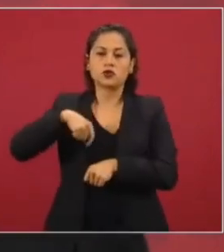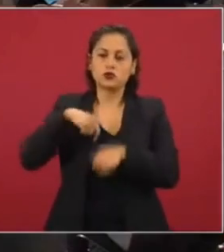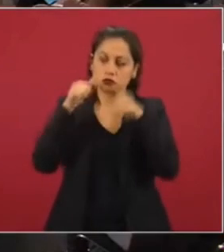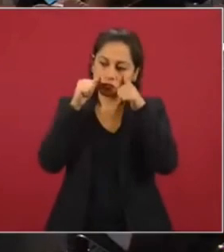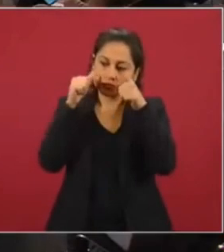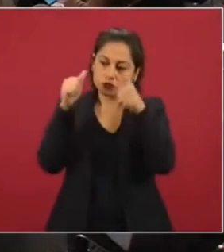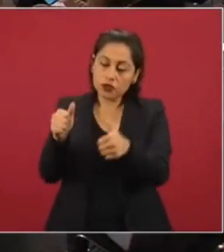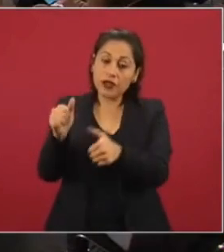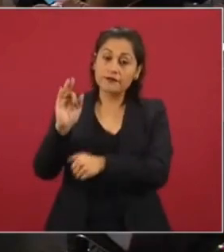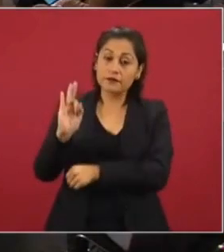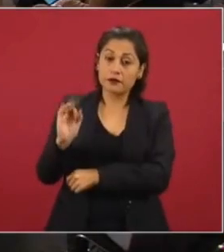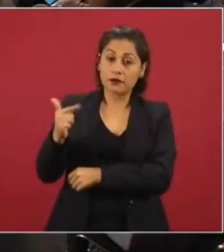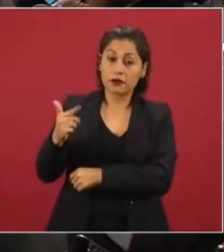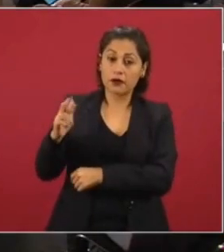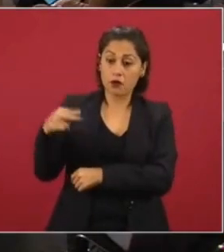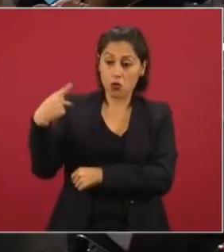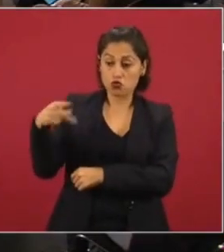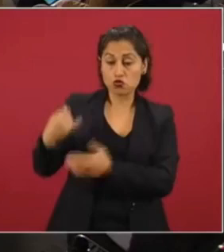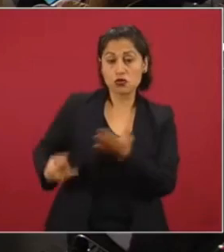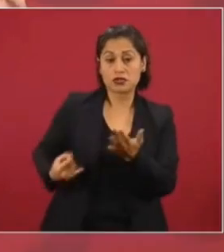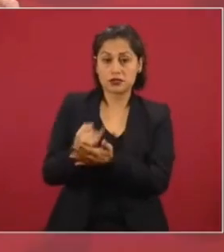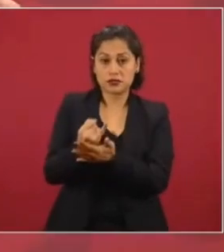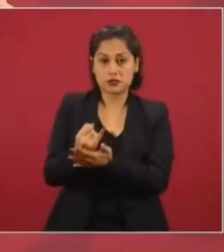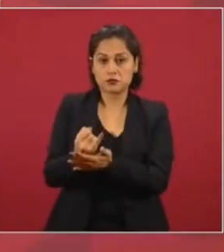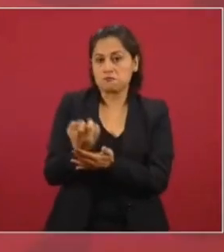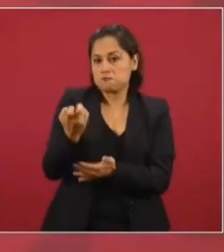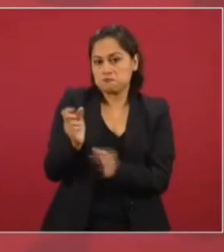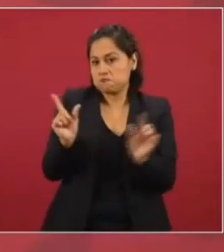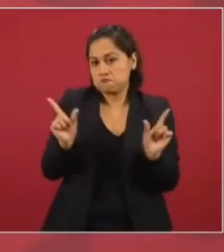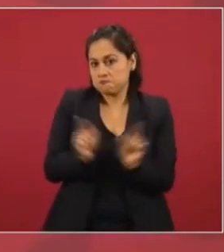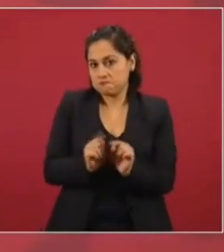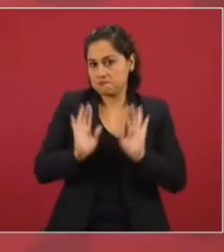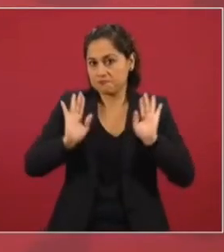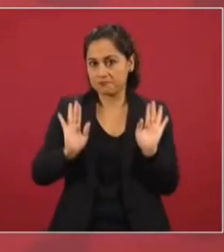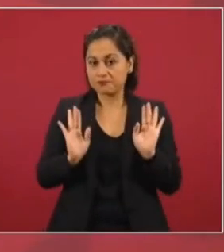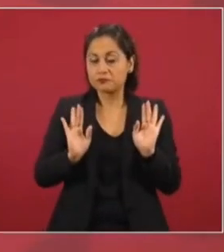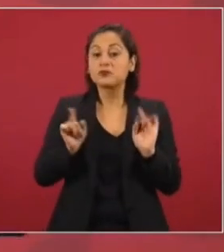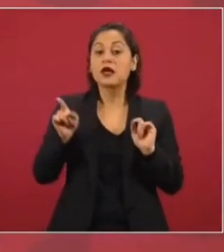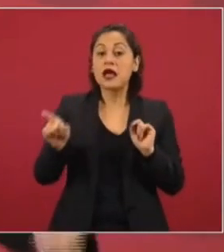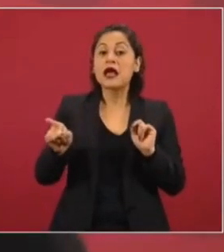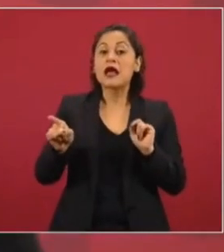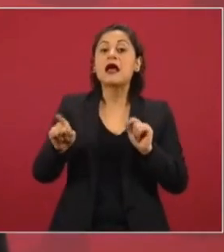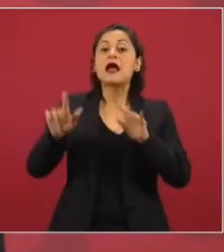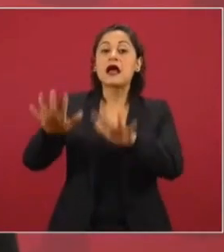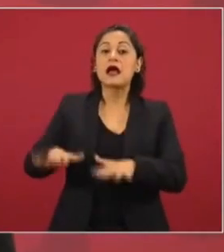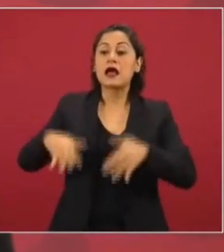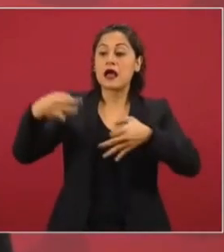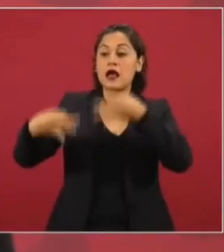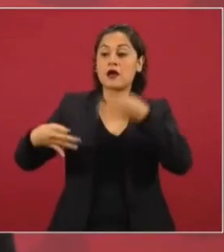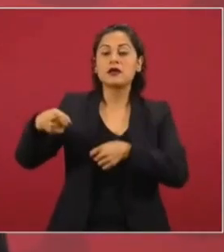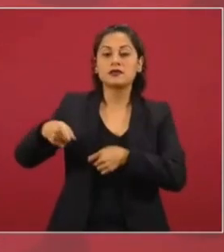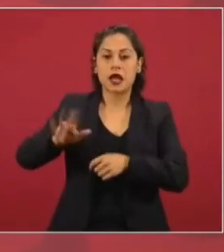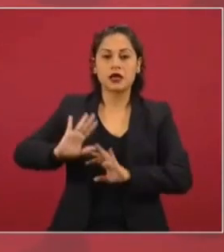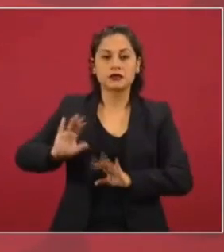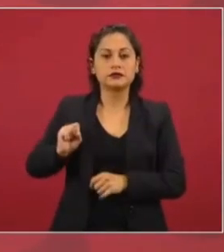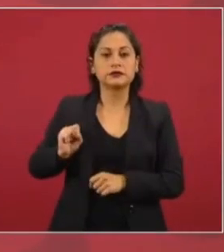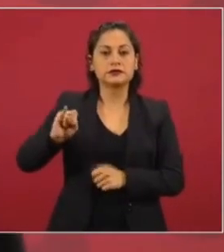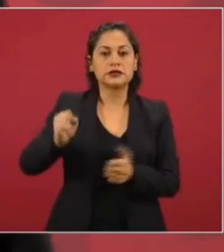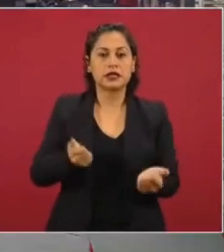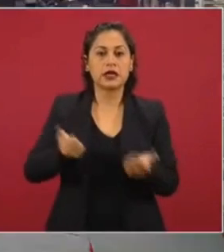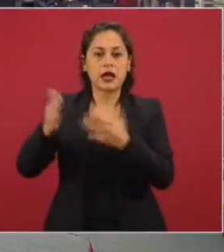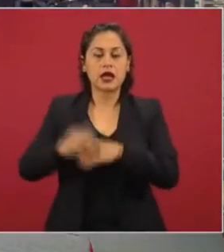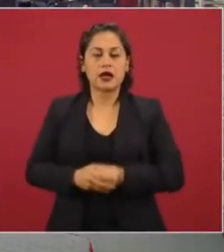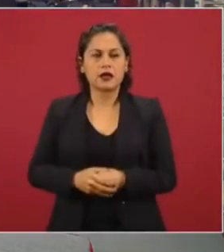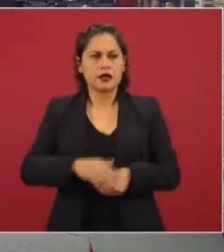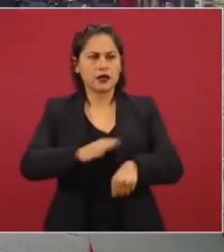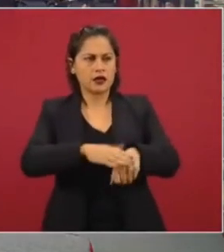significa. Es decir, tarde o temprano, la audiencia ya autorizó la extradición. ¿Tiene